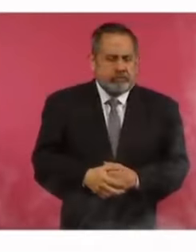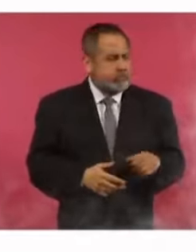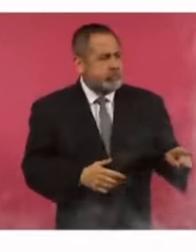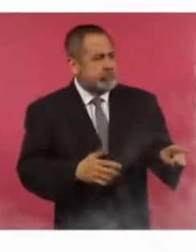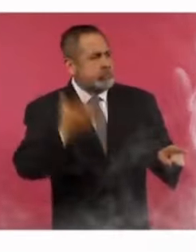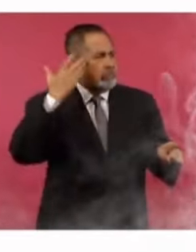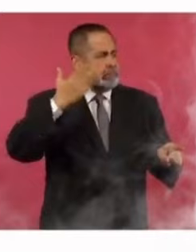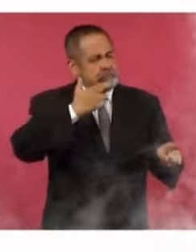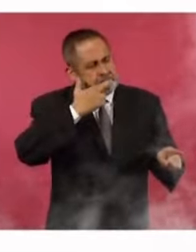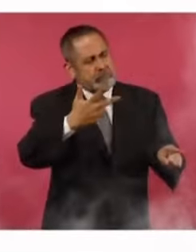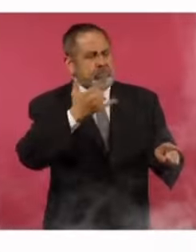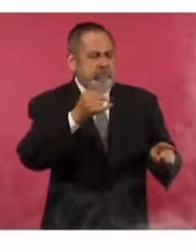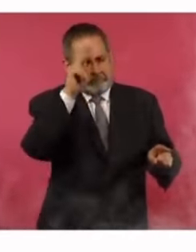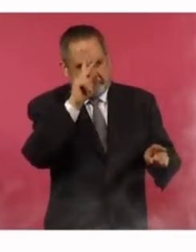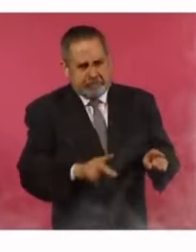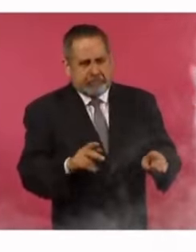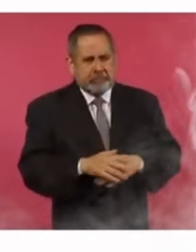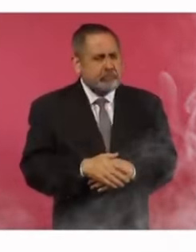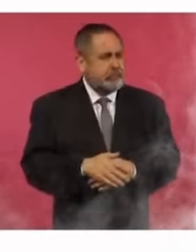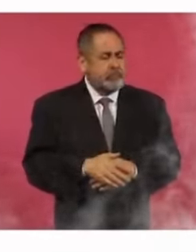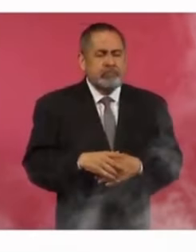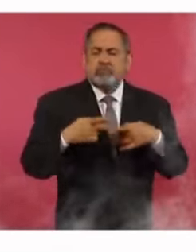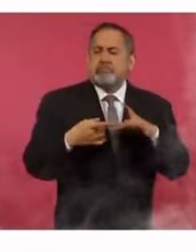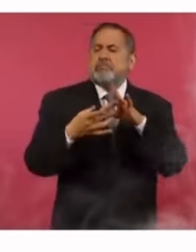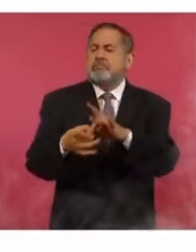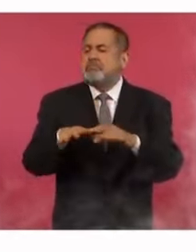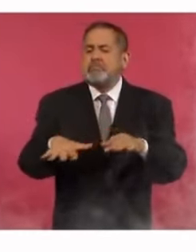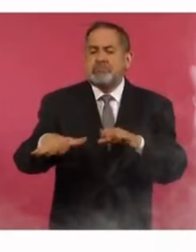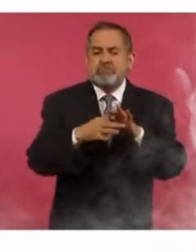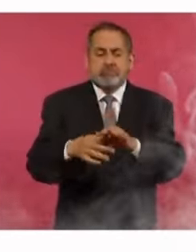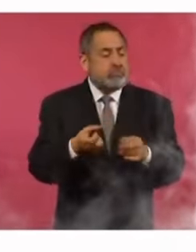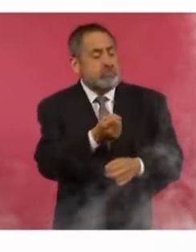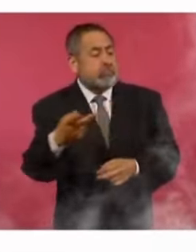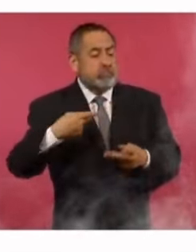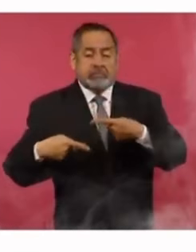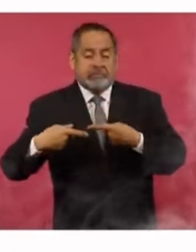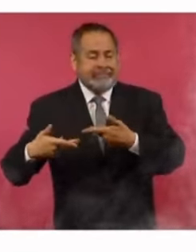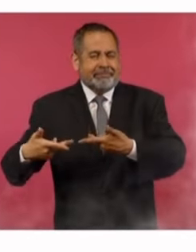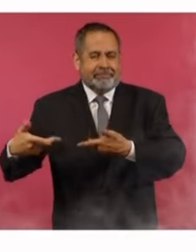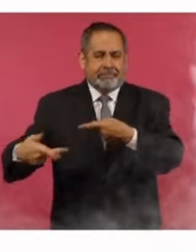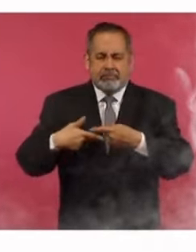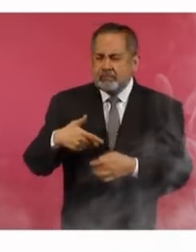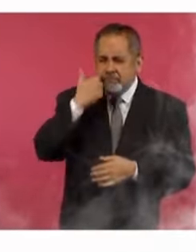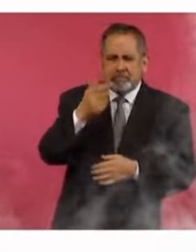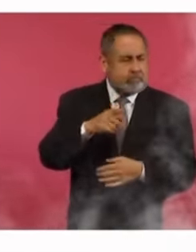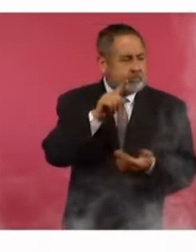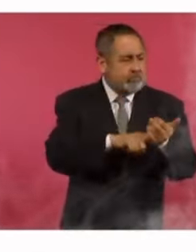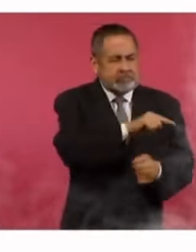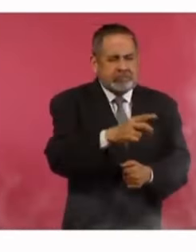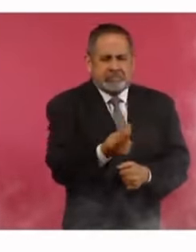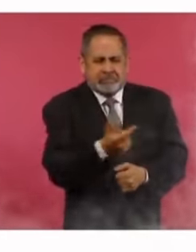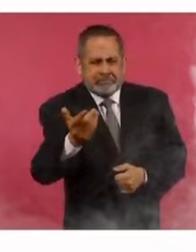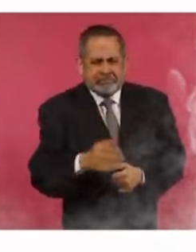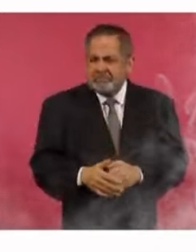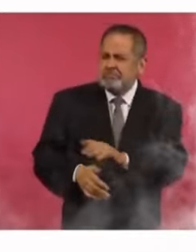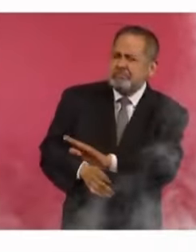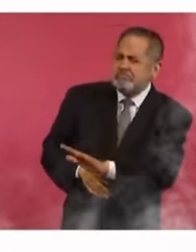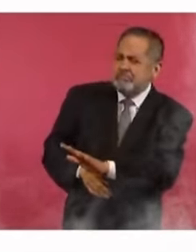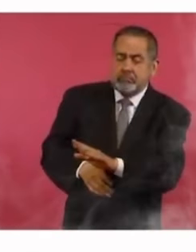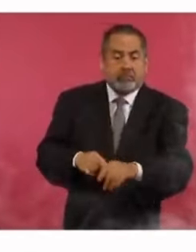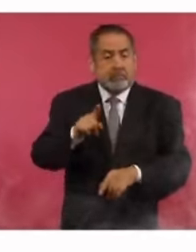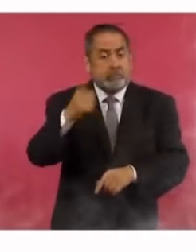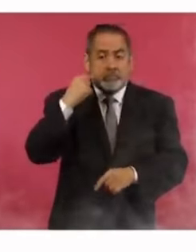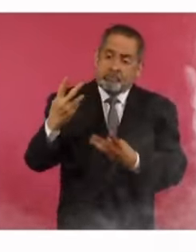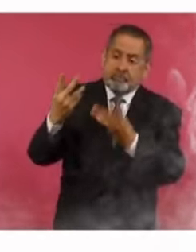mejores y peores. Los medios cercanos al poder económico vienen aquí y me dicen que si quieren correr algún comentarista. A nosotros nos puso una